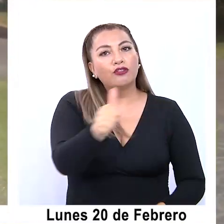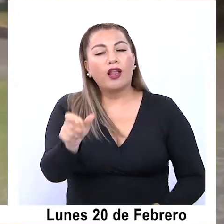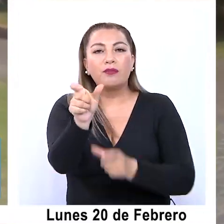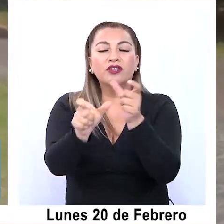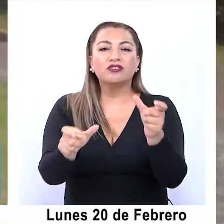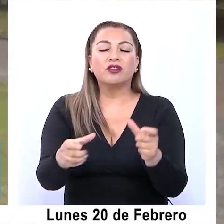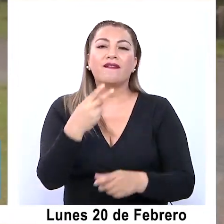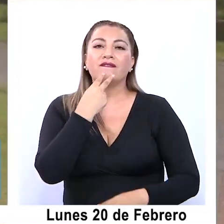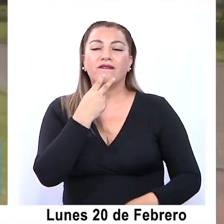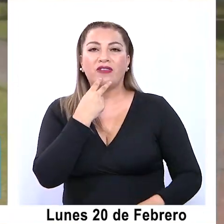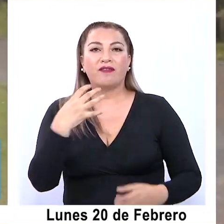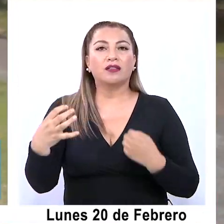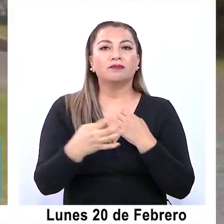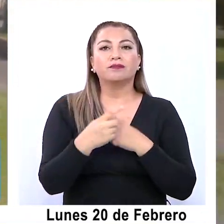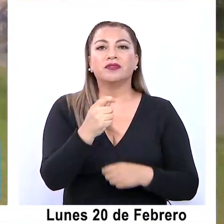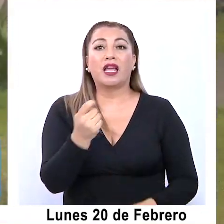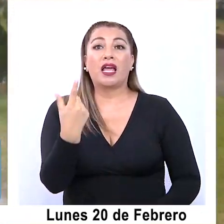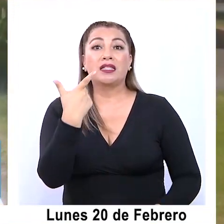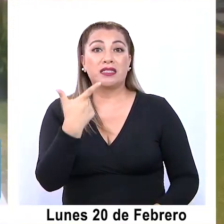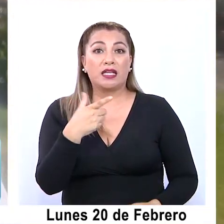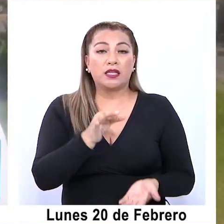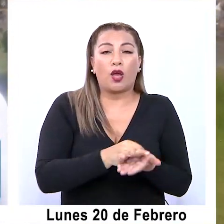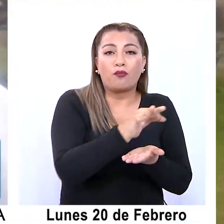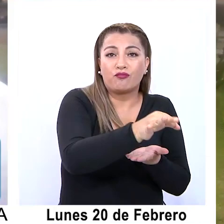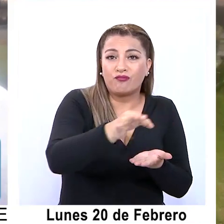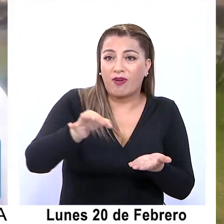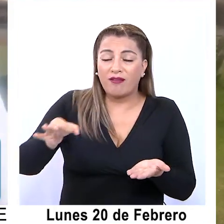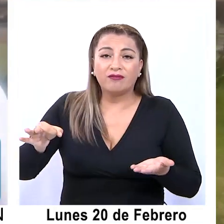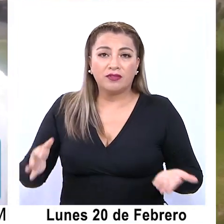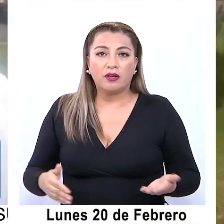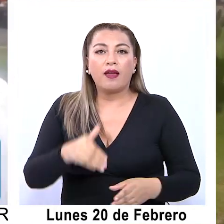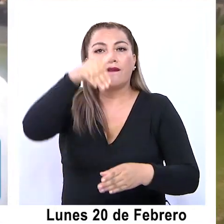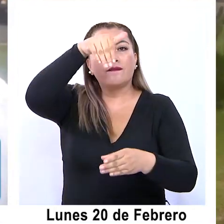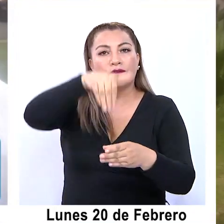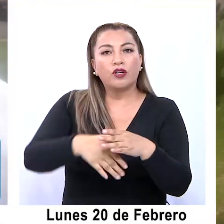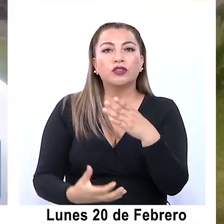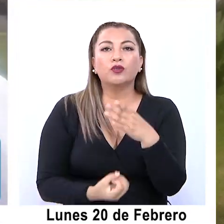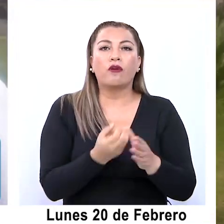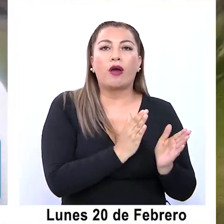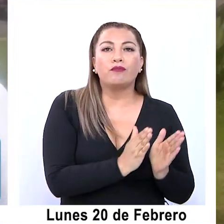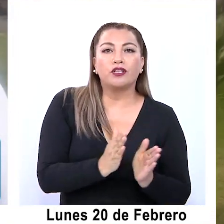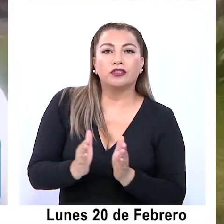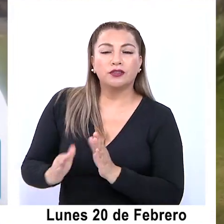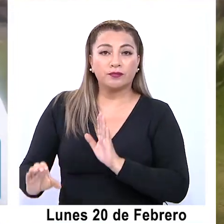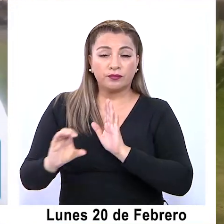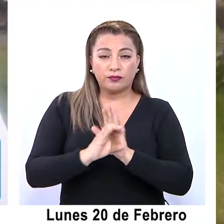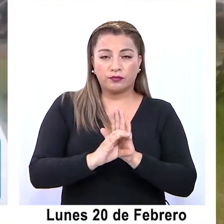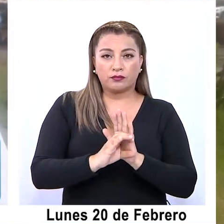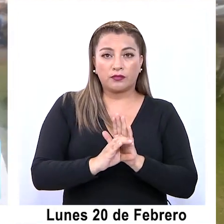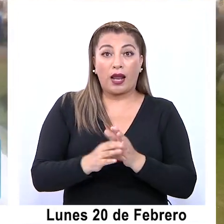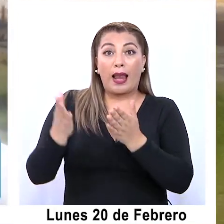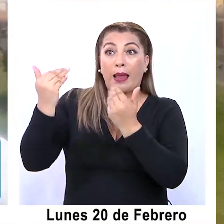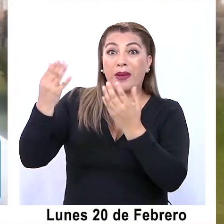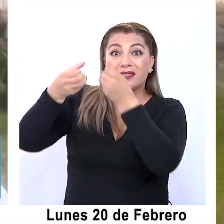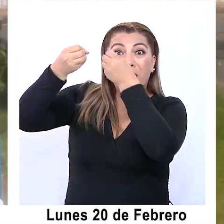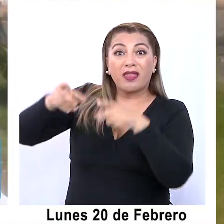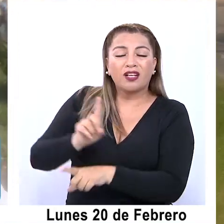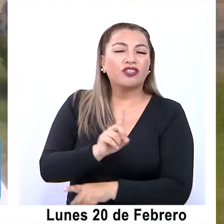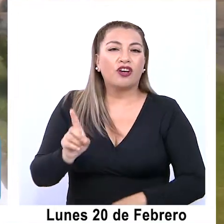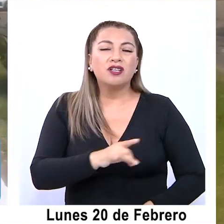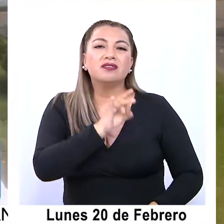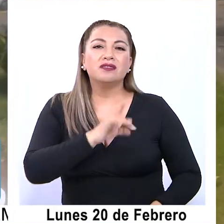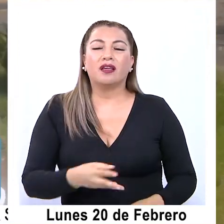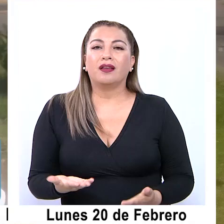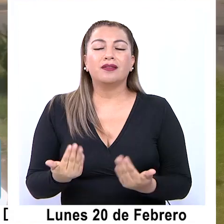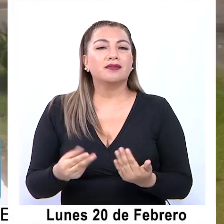Tarapacá, a las siete comunas de la región de Tarapacá a votar por este nuevo proceso constituyente, no perder la esperanza porque Chile requiere